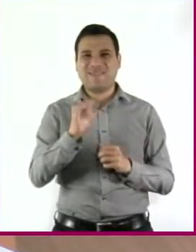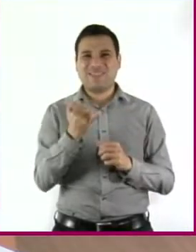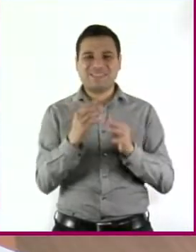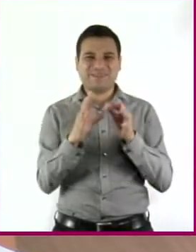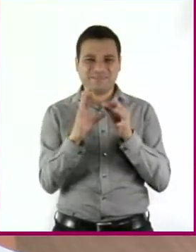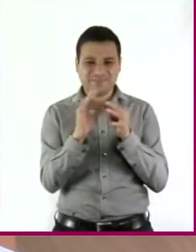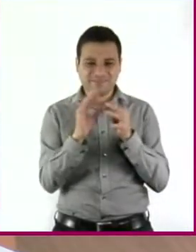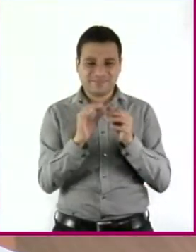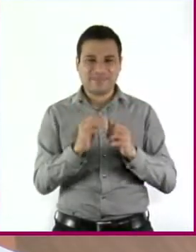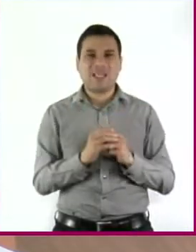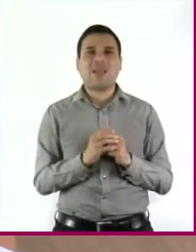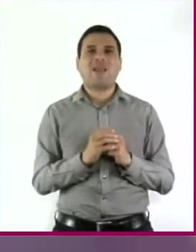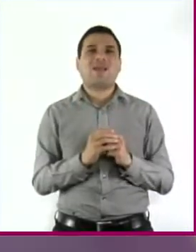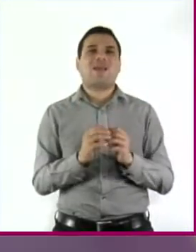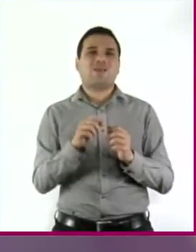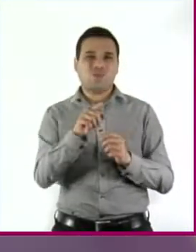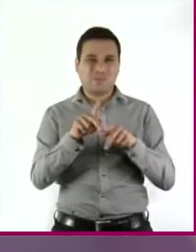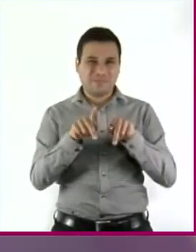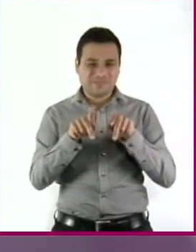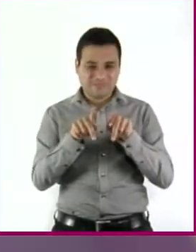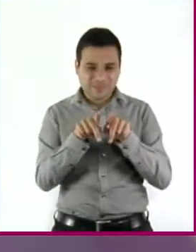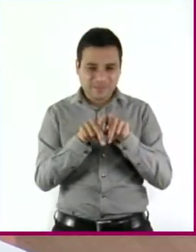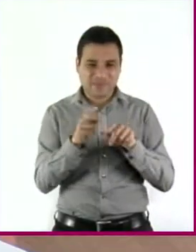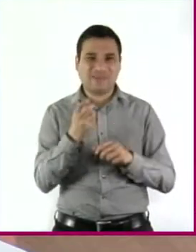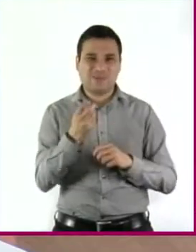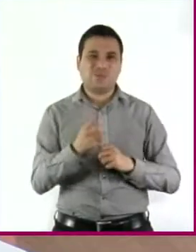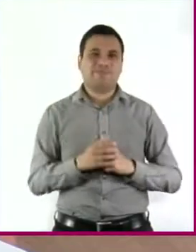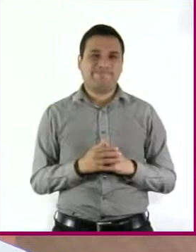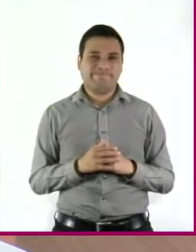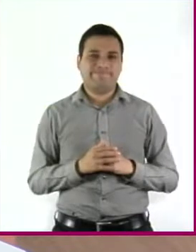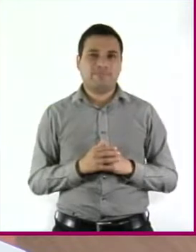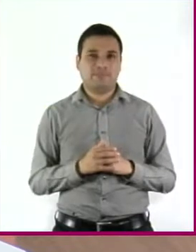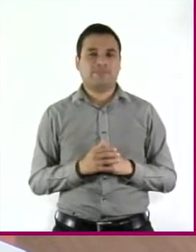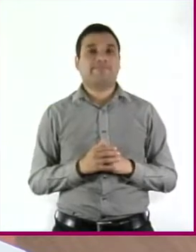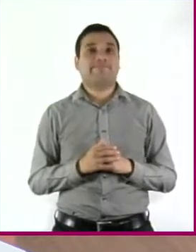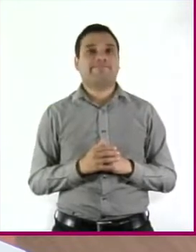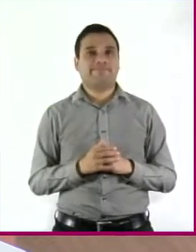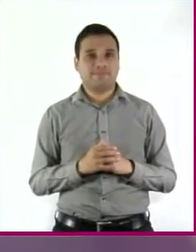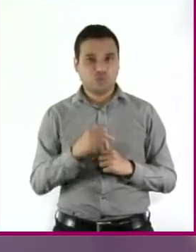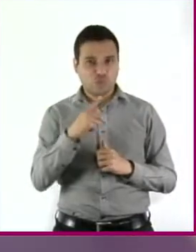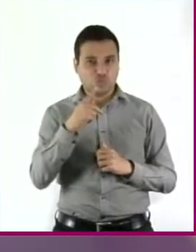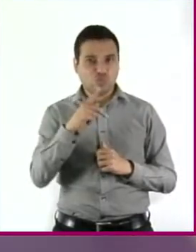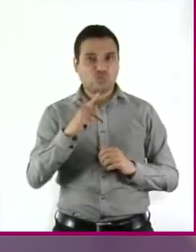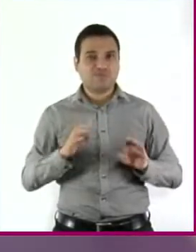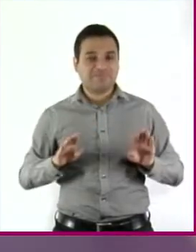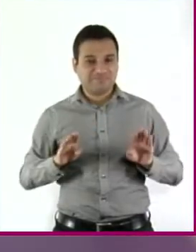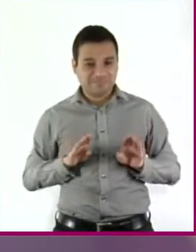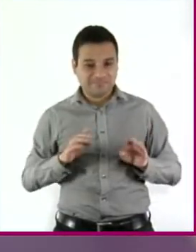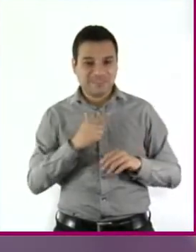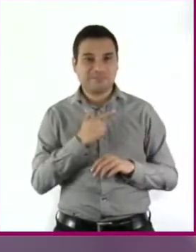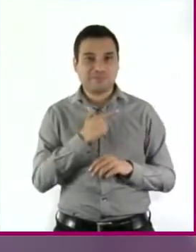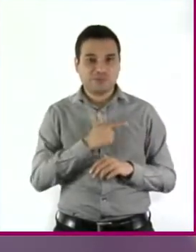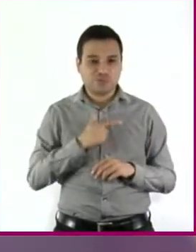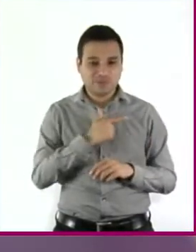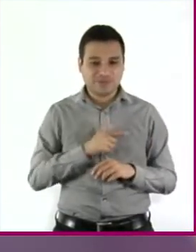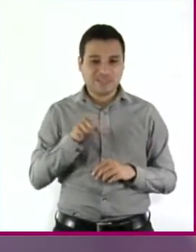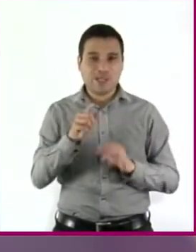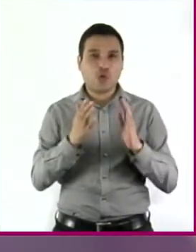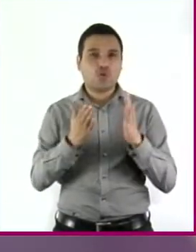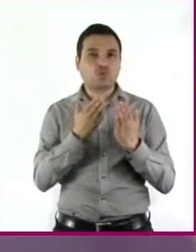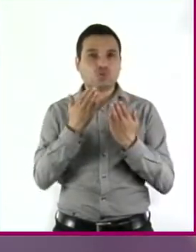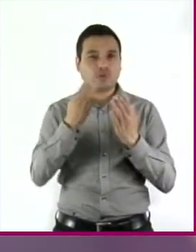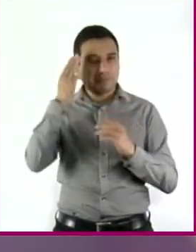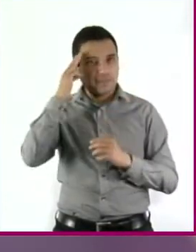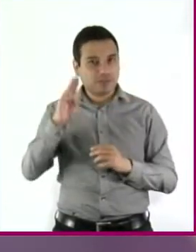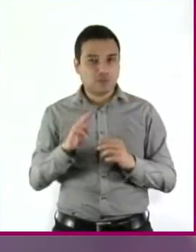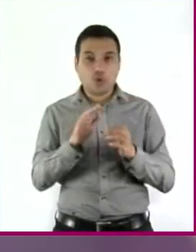Ah, su prima punqueta. Esa misma. Ay, me encanta su estilo. Ya ves que está estudiando la maestría y se la pasa